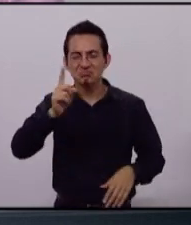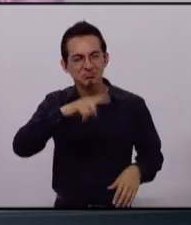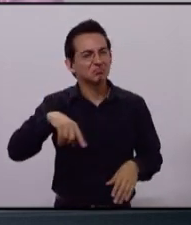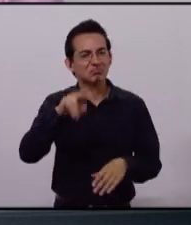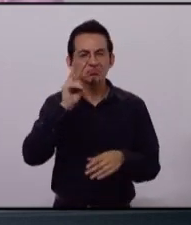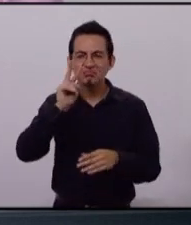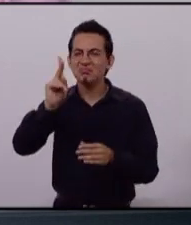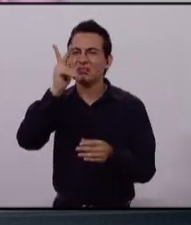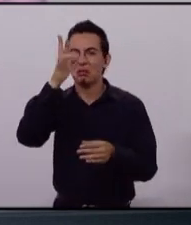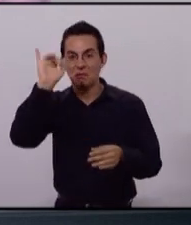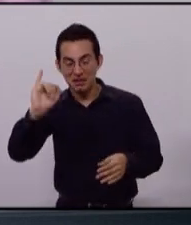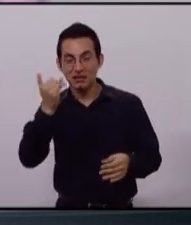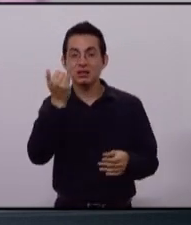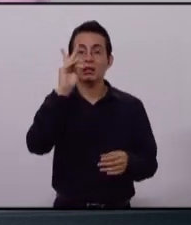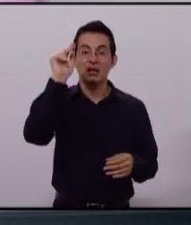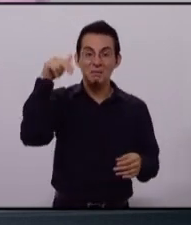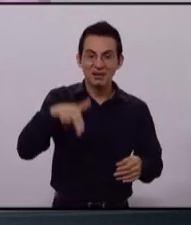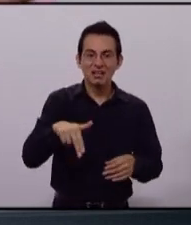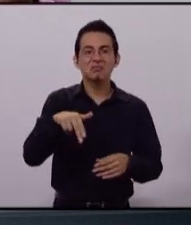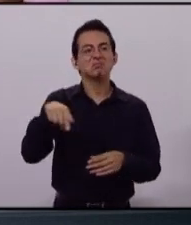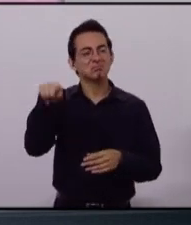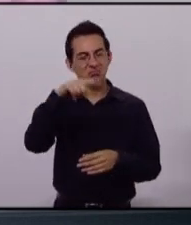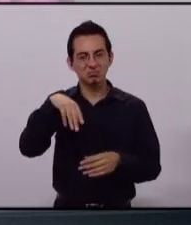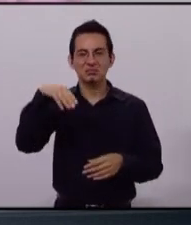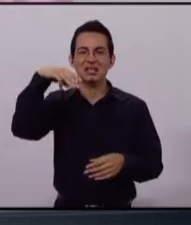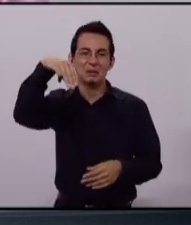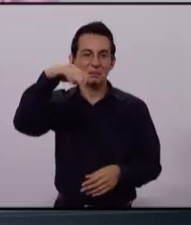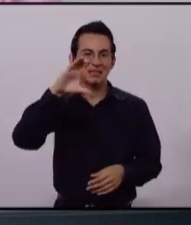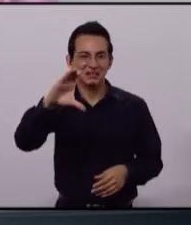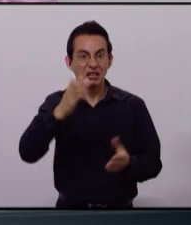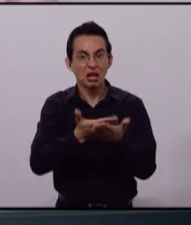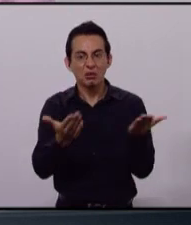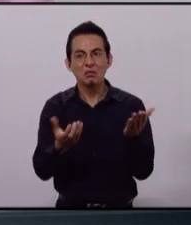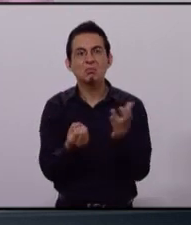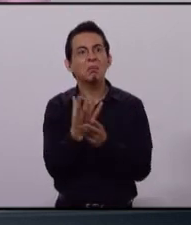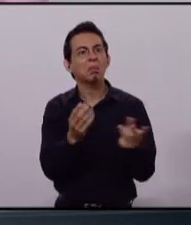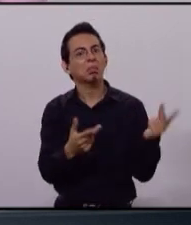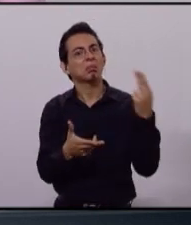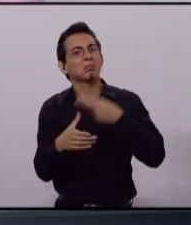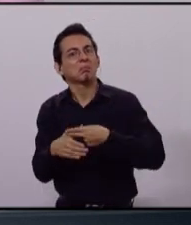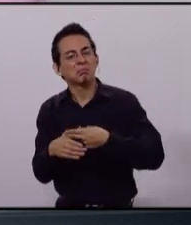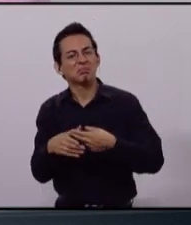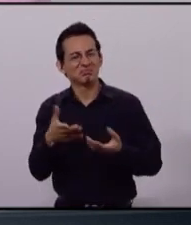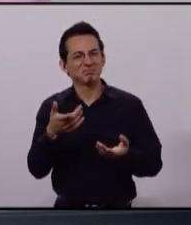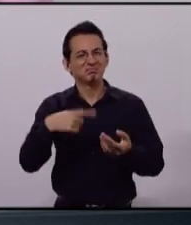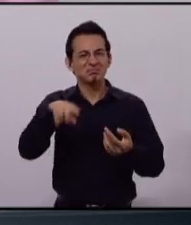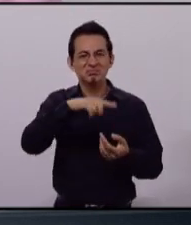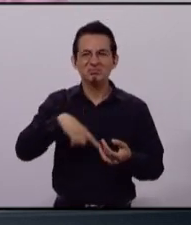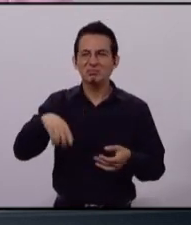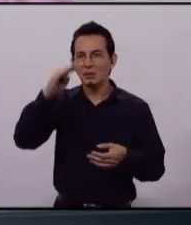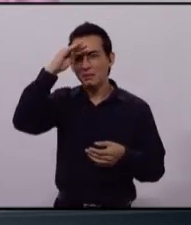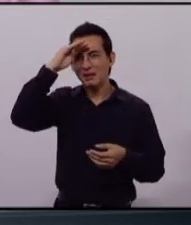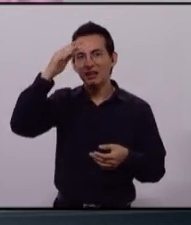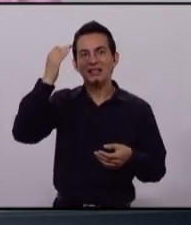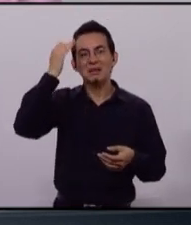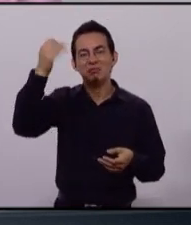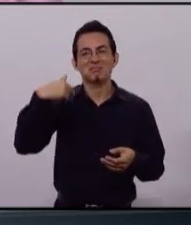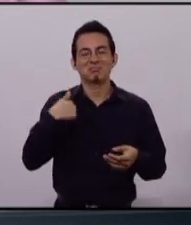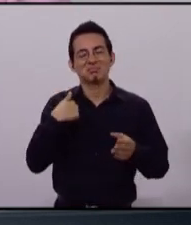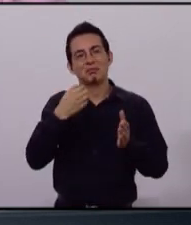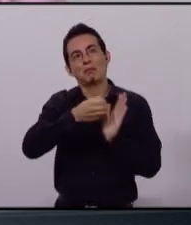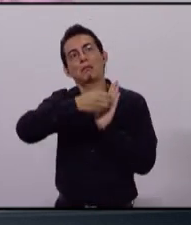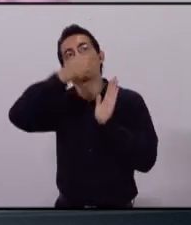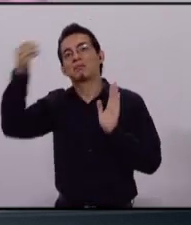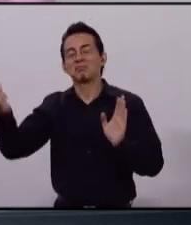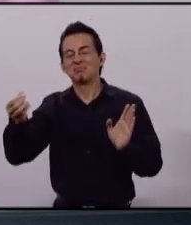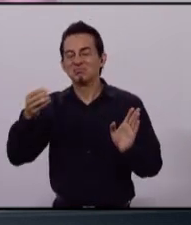corrupción del PRI y el PAN, Movimiento Ciudadano, en este caso también, pues bueno, no hay tanto tiempo, nomás tengo dos minutos, nos